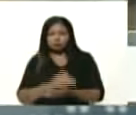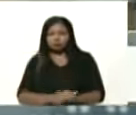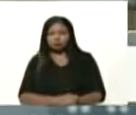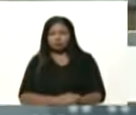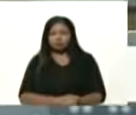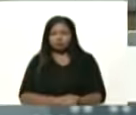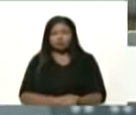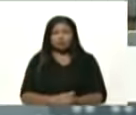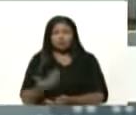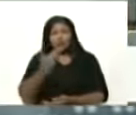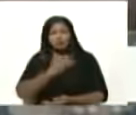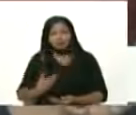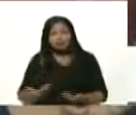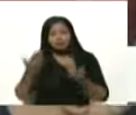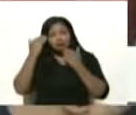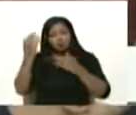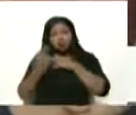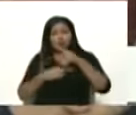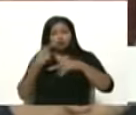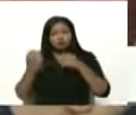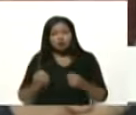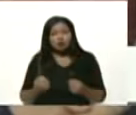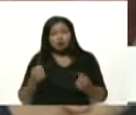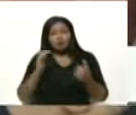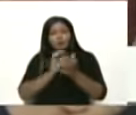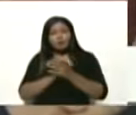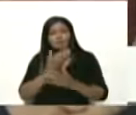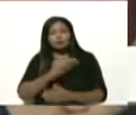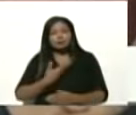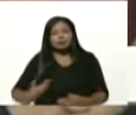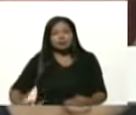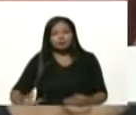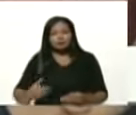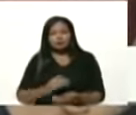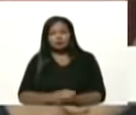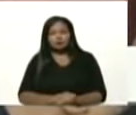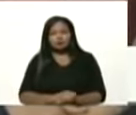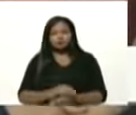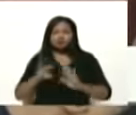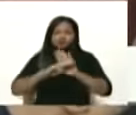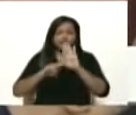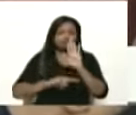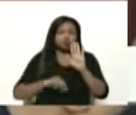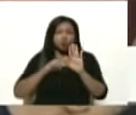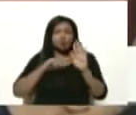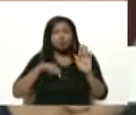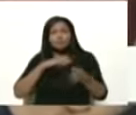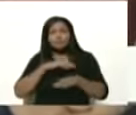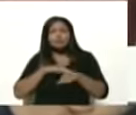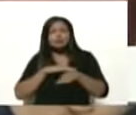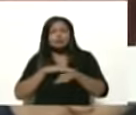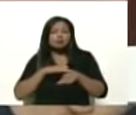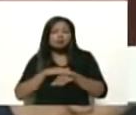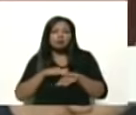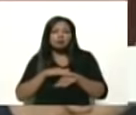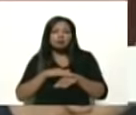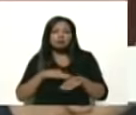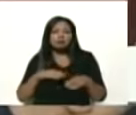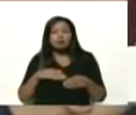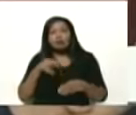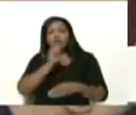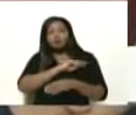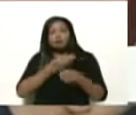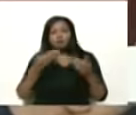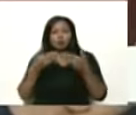Recibo un cordial saludo revolucionario, comandante presidente, por instrucciones de nuestra ministra del Poder Popular para el